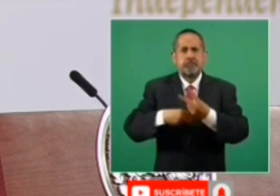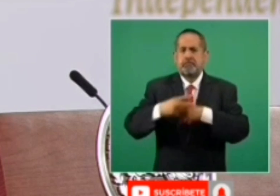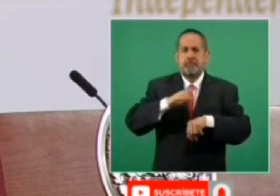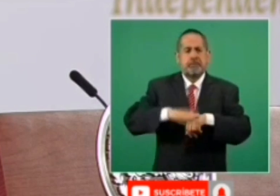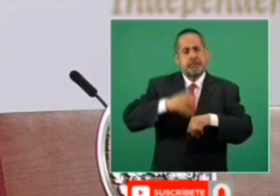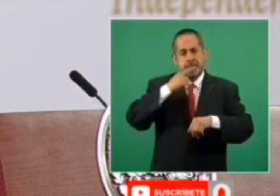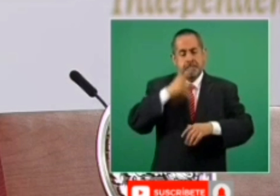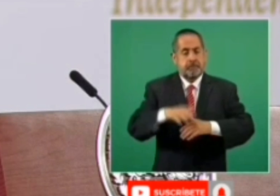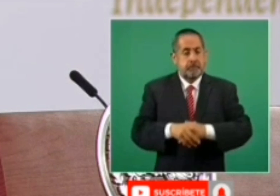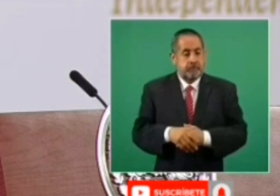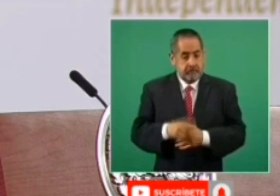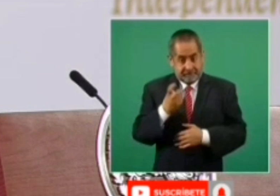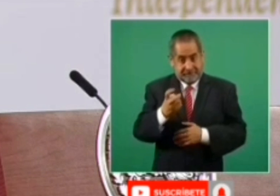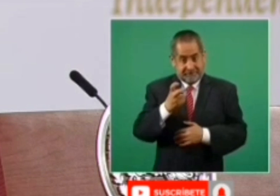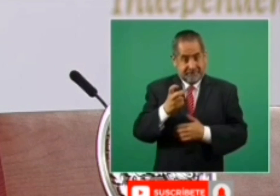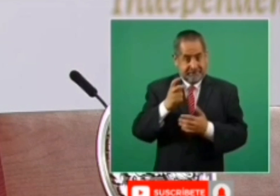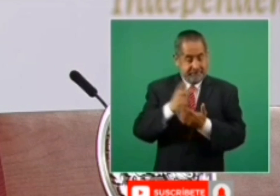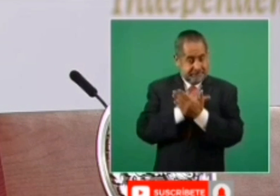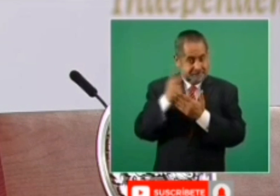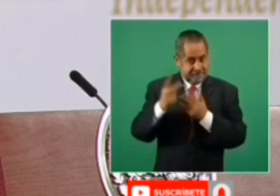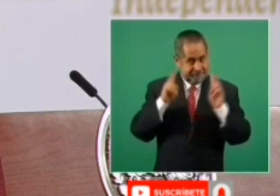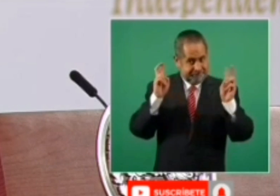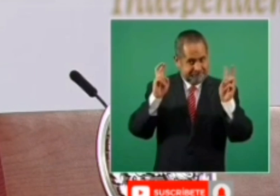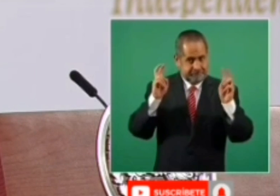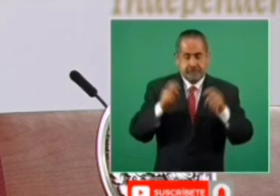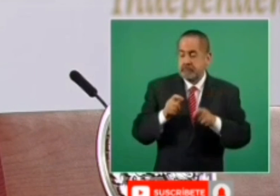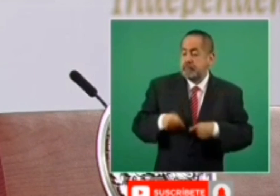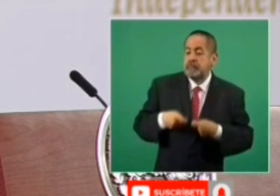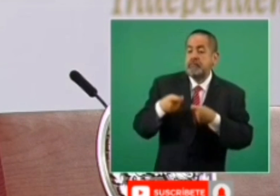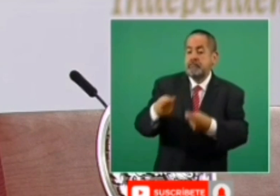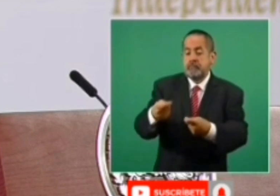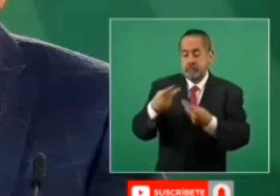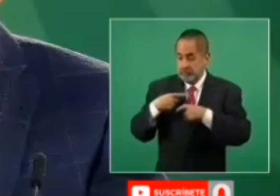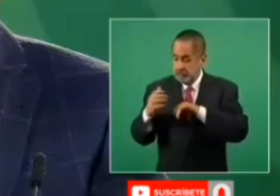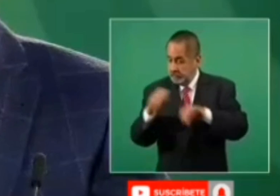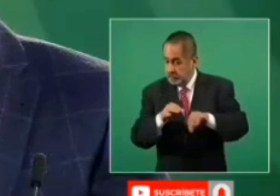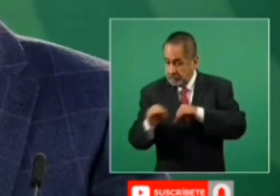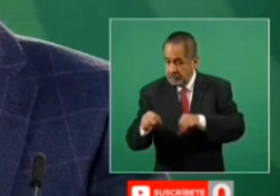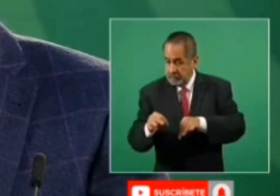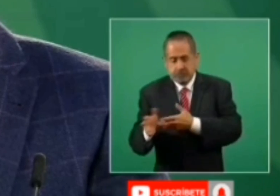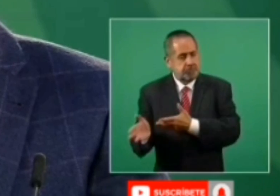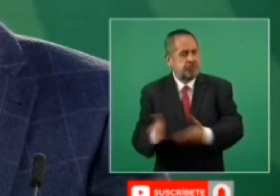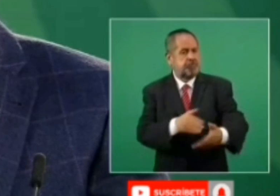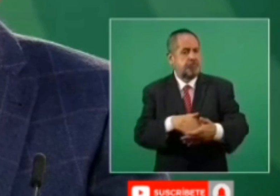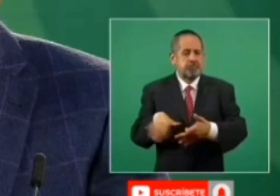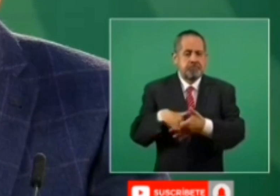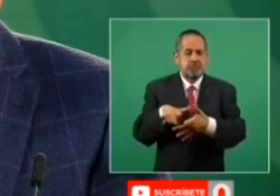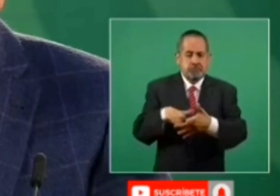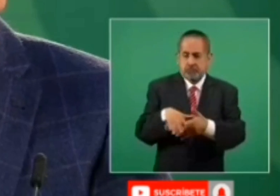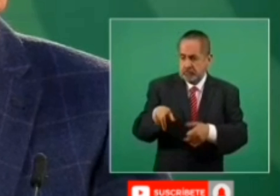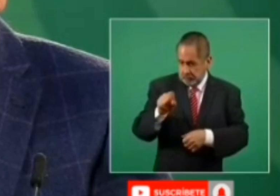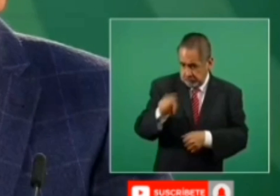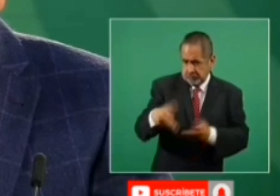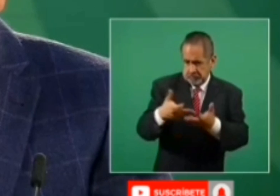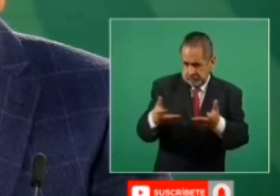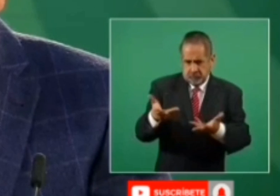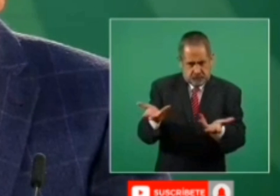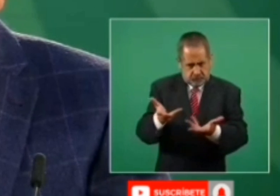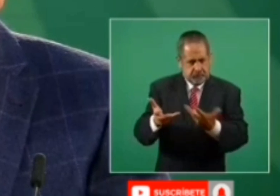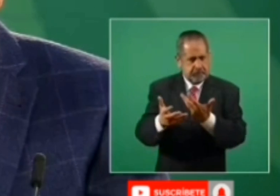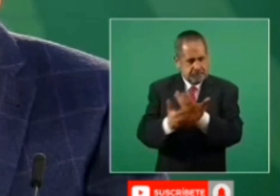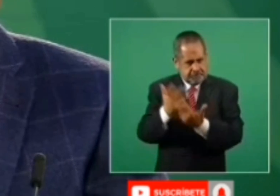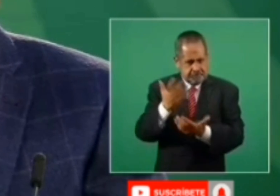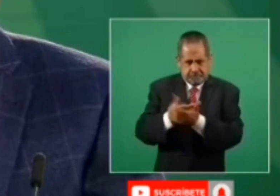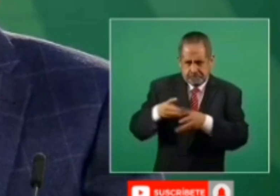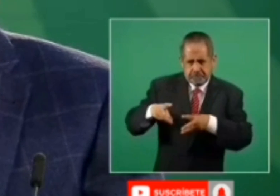asegura un ingreso permanente, empleo permanente a quienes trabajan la tierra, quienes trabajan su parcela en